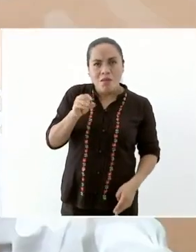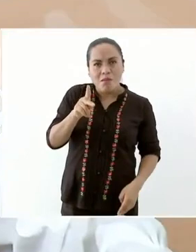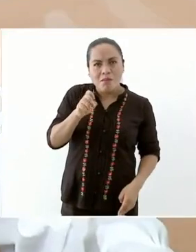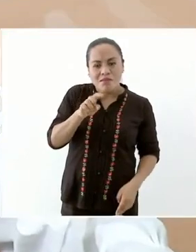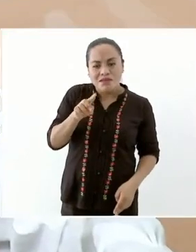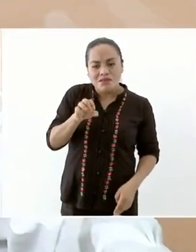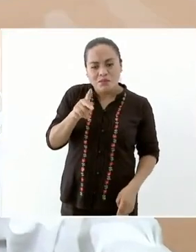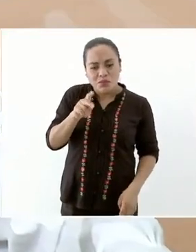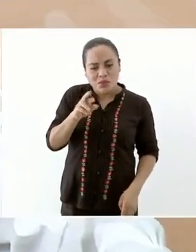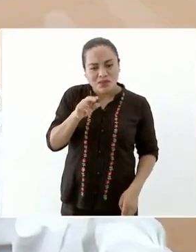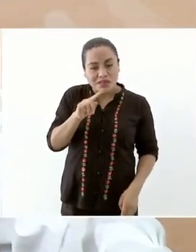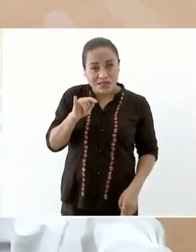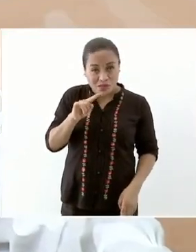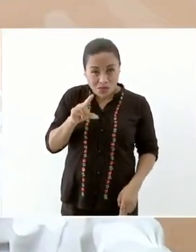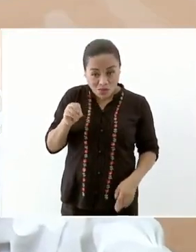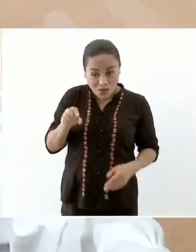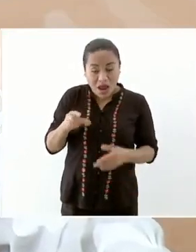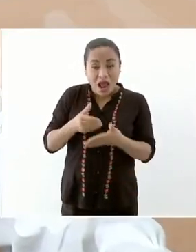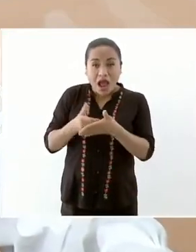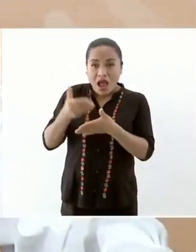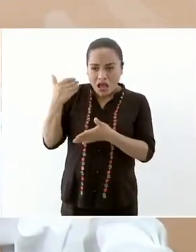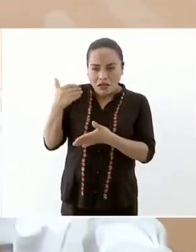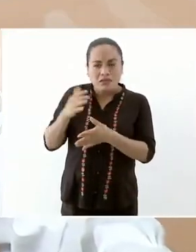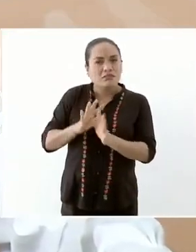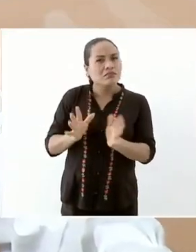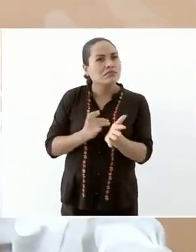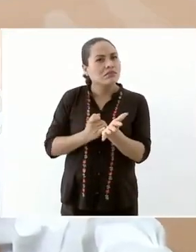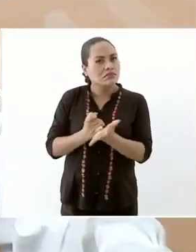se decidió que se les iba a ayudar